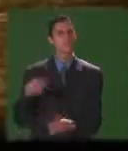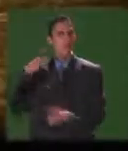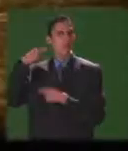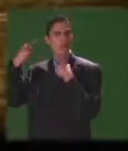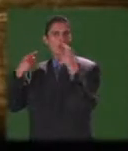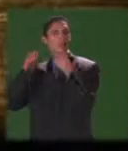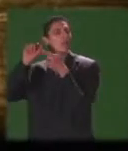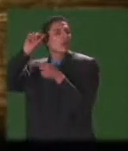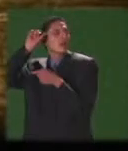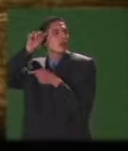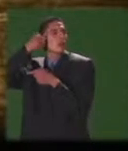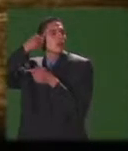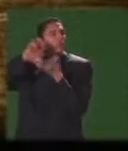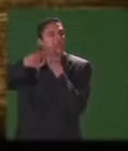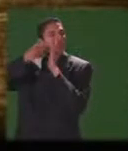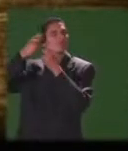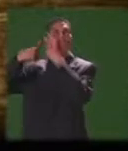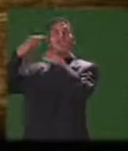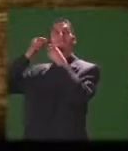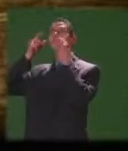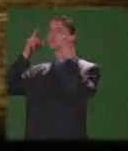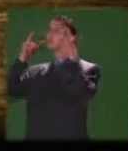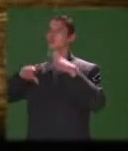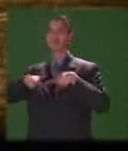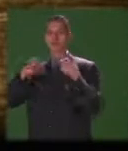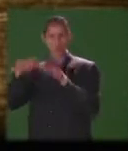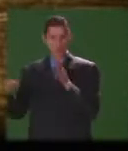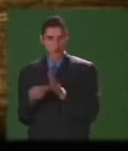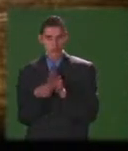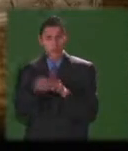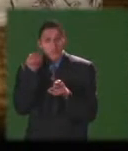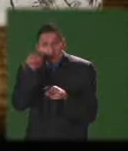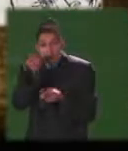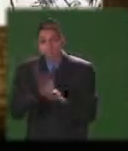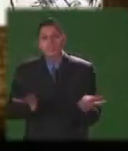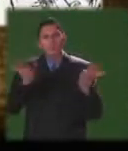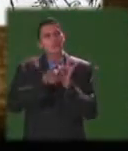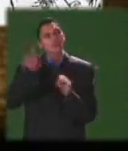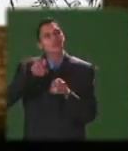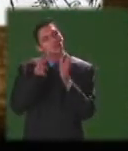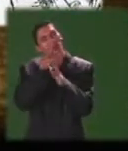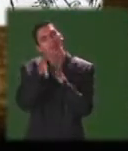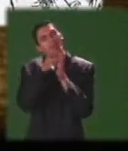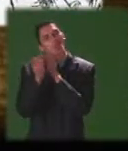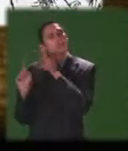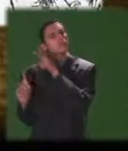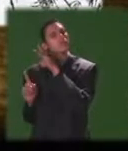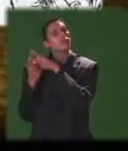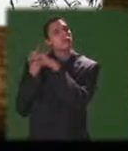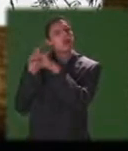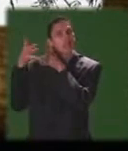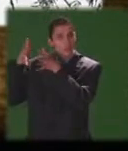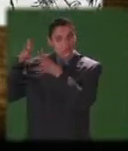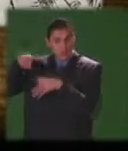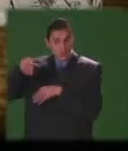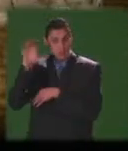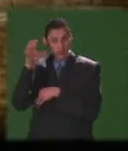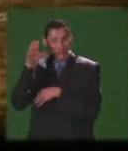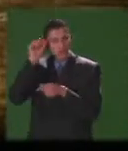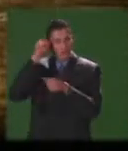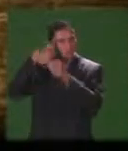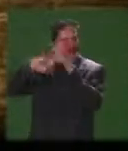según se ha dicho recordar es vivir tal vez por esta razón es importante hablar de los inicios de la educación y